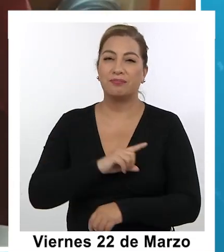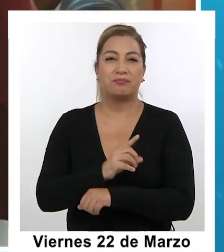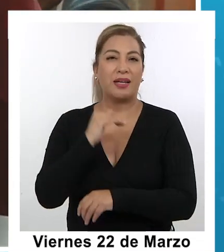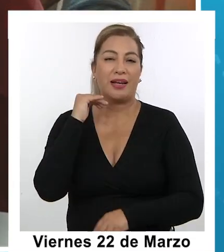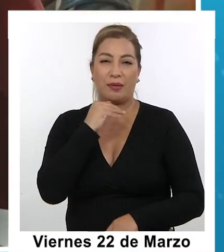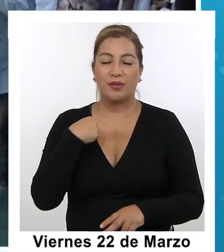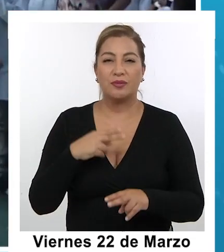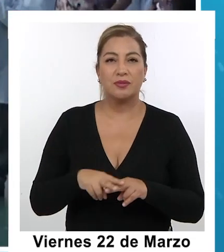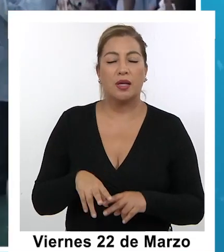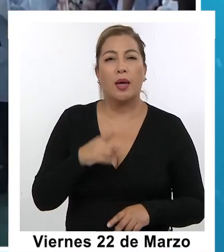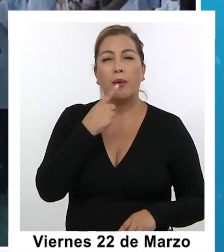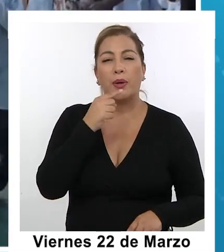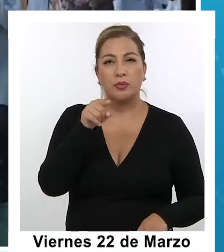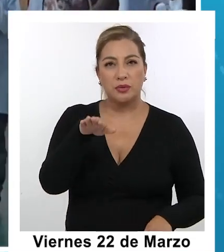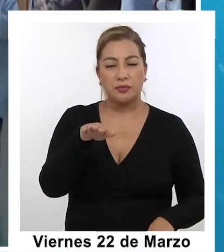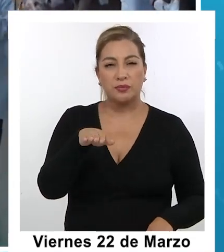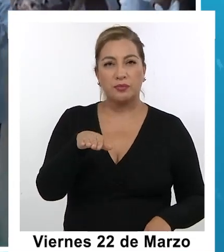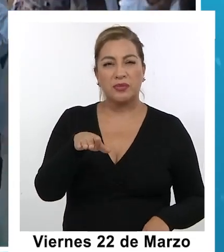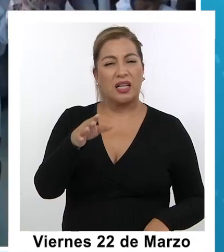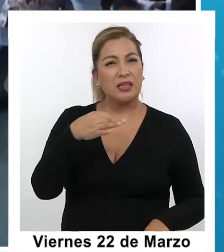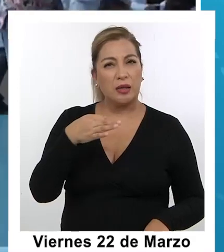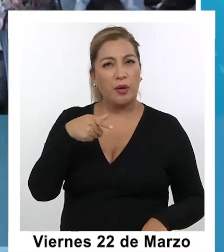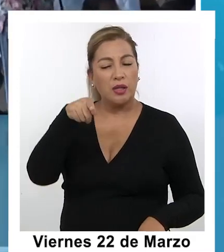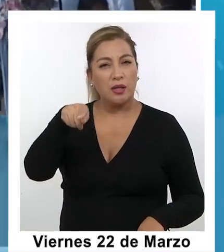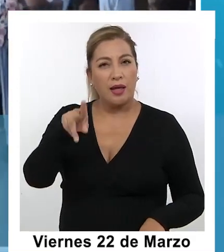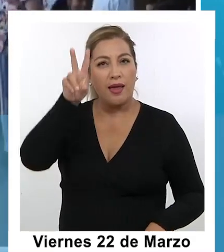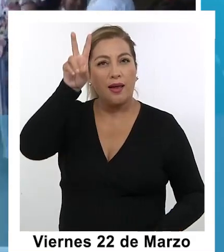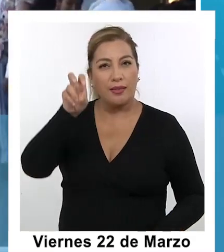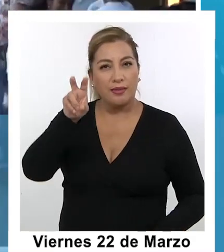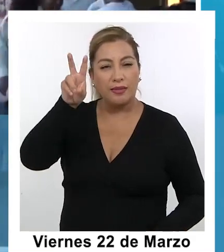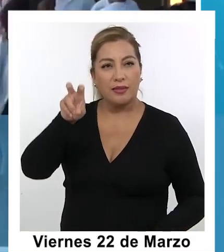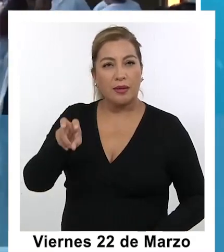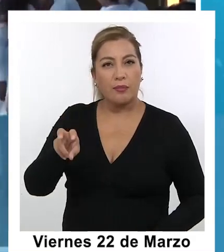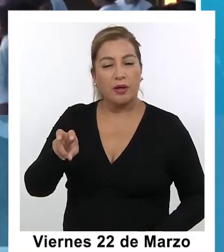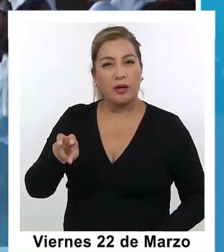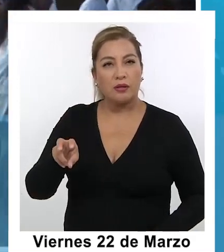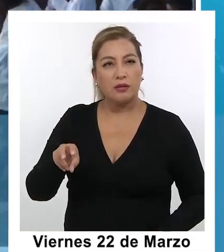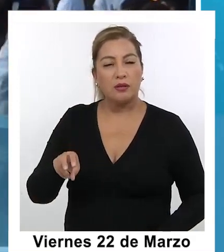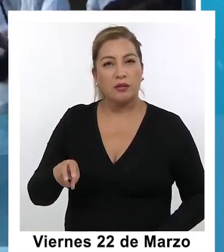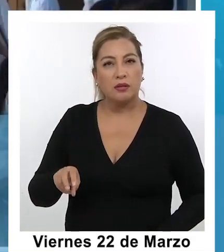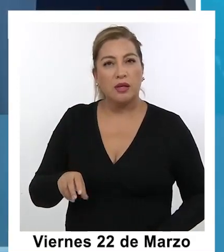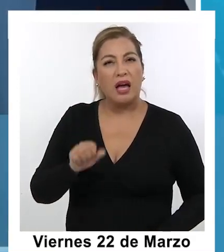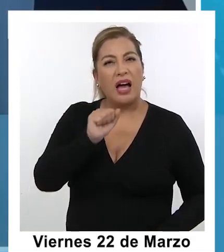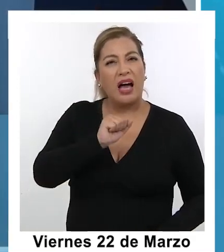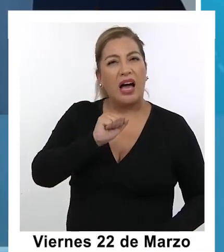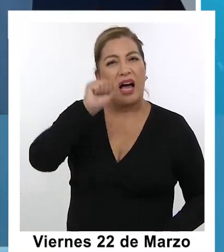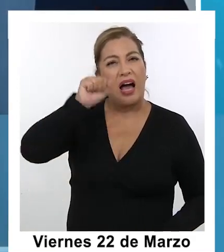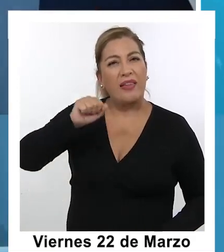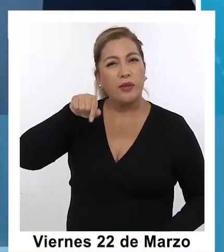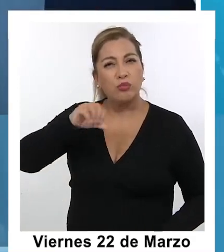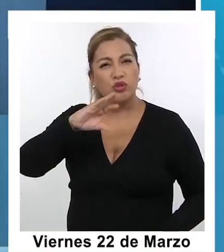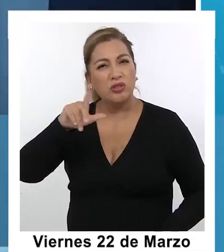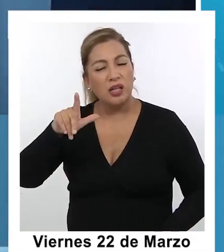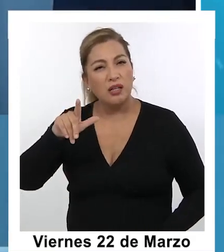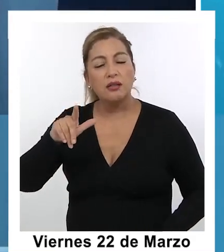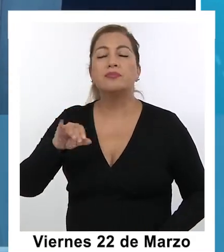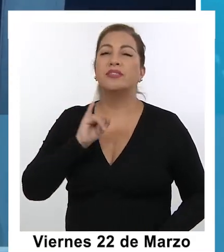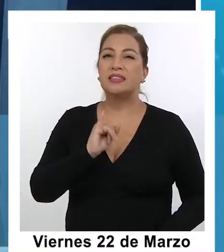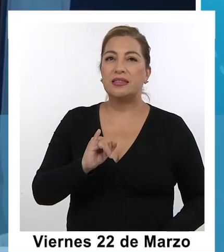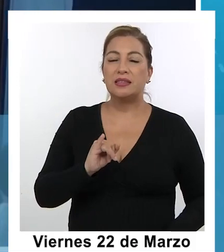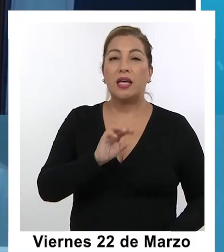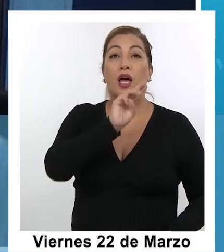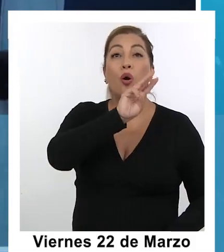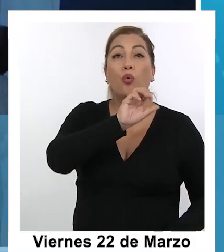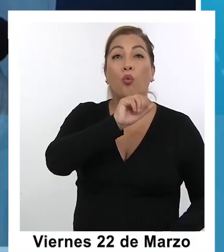ganas esta beca. Oye, eh, dime una cosa, ¿cómo, cómo es la, la página? ¿Uandes.cl o cómo es? Sí, sí,